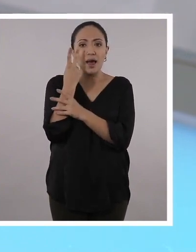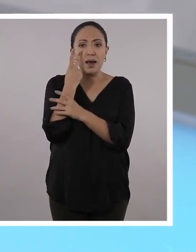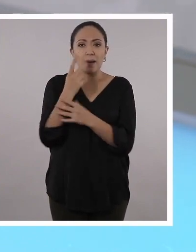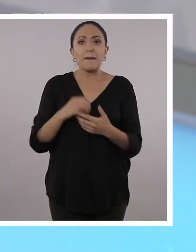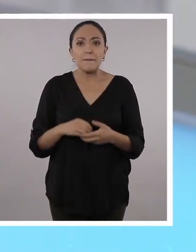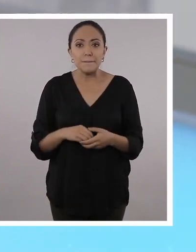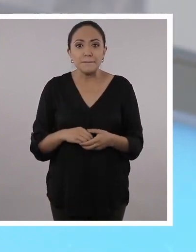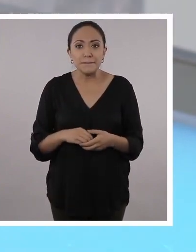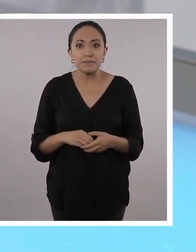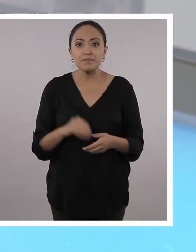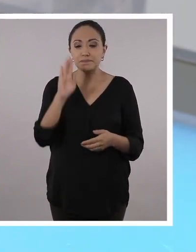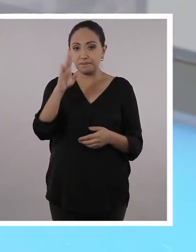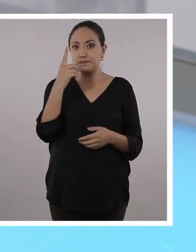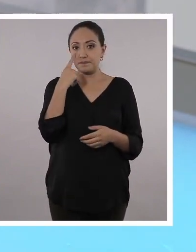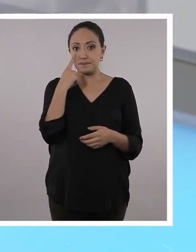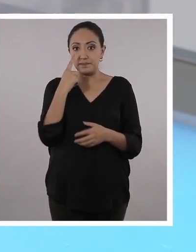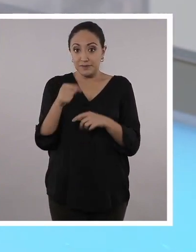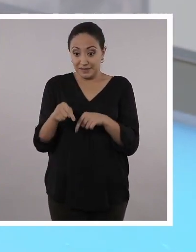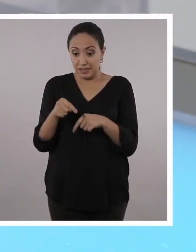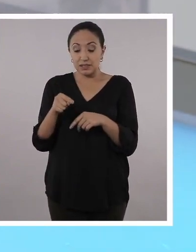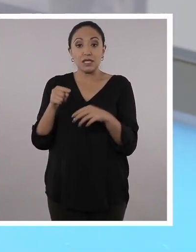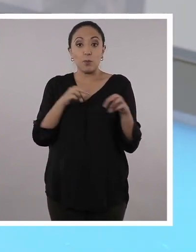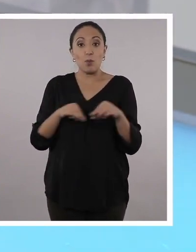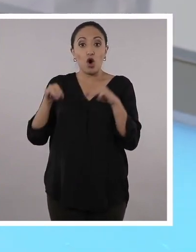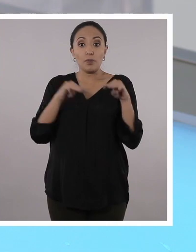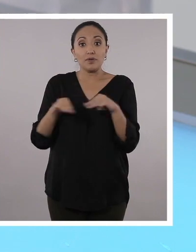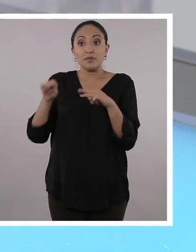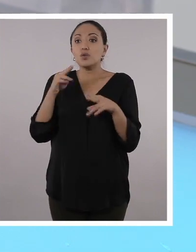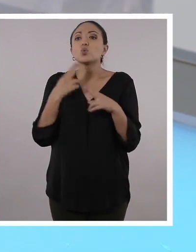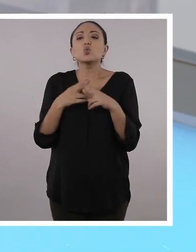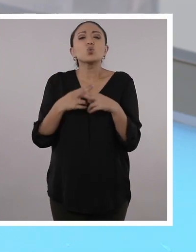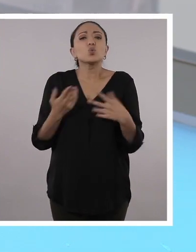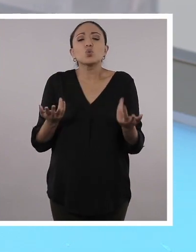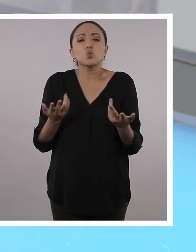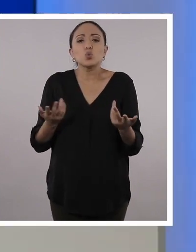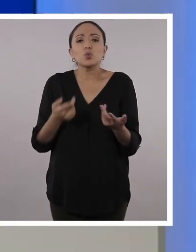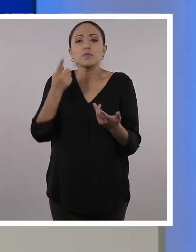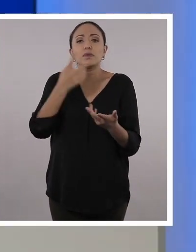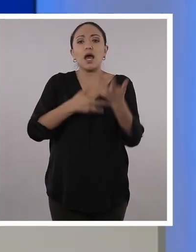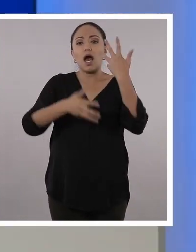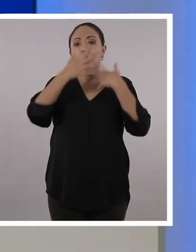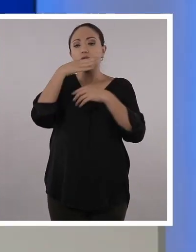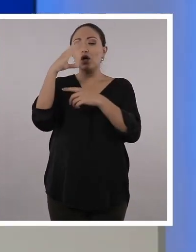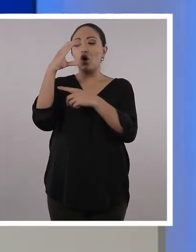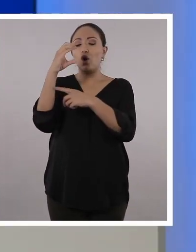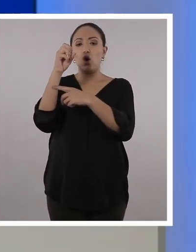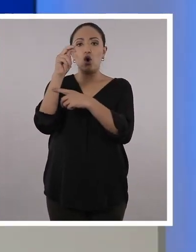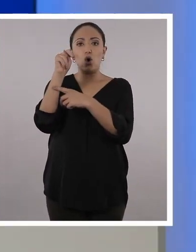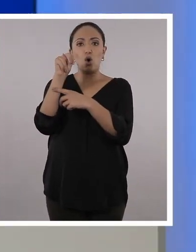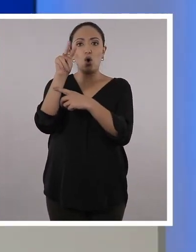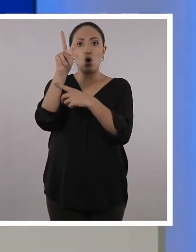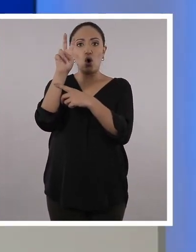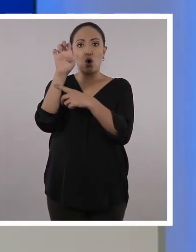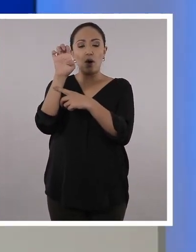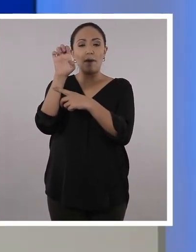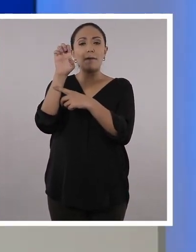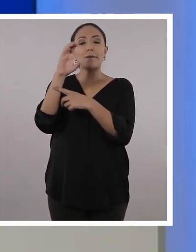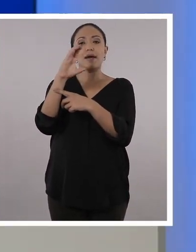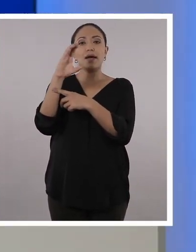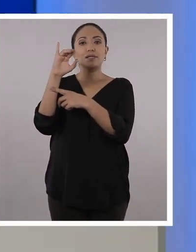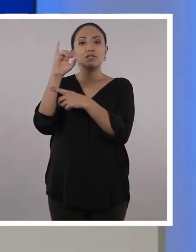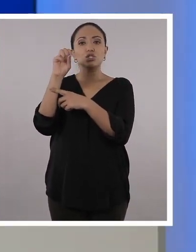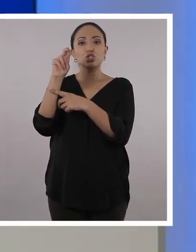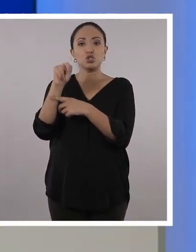movimiento? Muy bien. Este movimiento se produce a lo que ya les enseñé. La convección. La convección